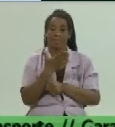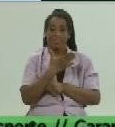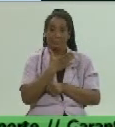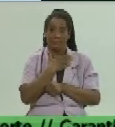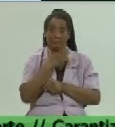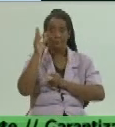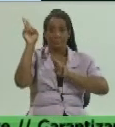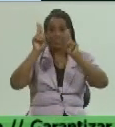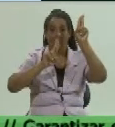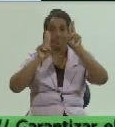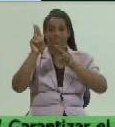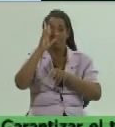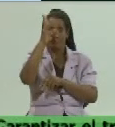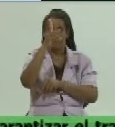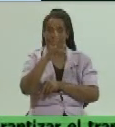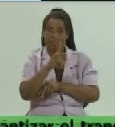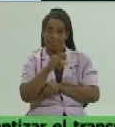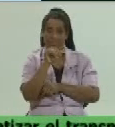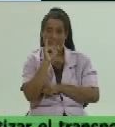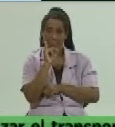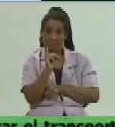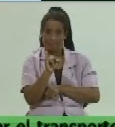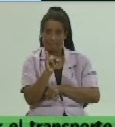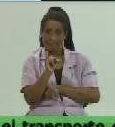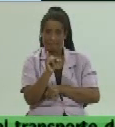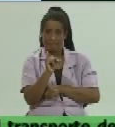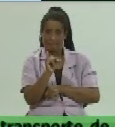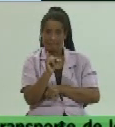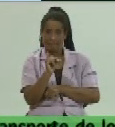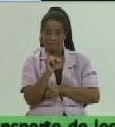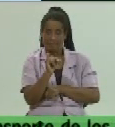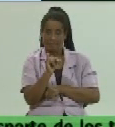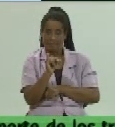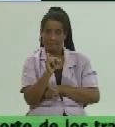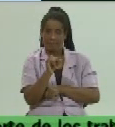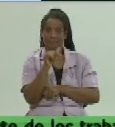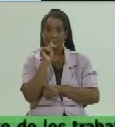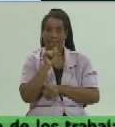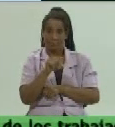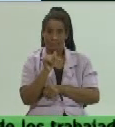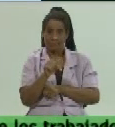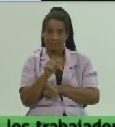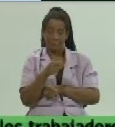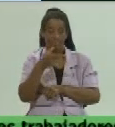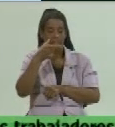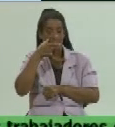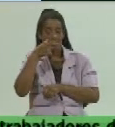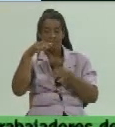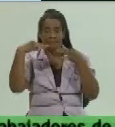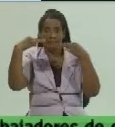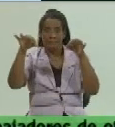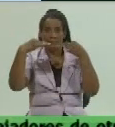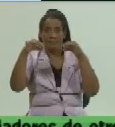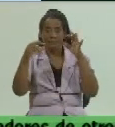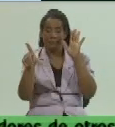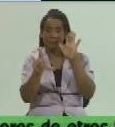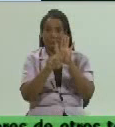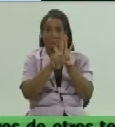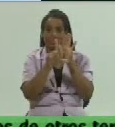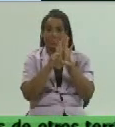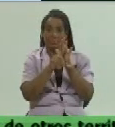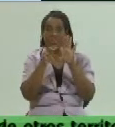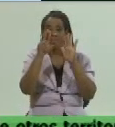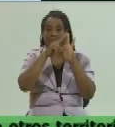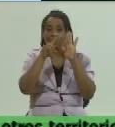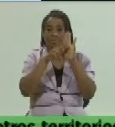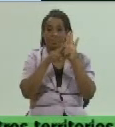número 6 de este comité provincial de contratación que fue el que respaldó el documento legal para la emisión de la resolución 36